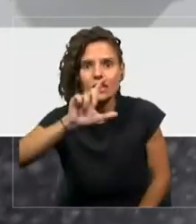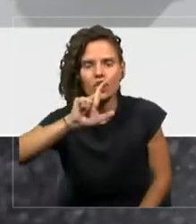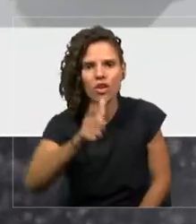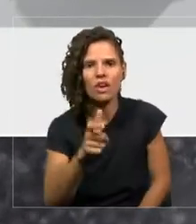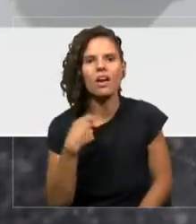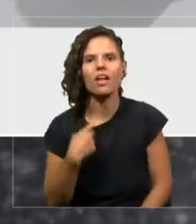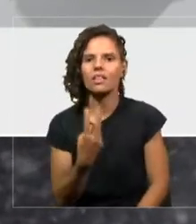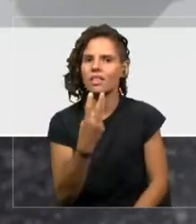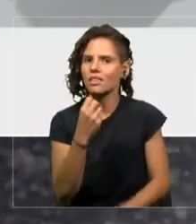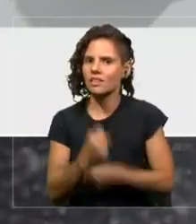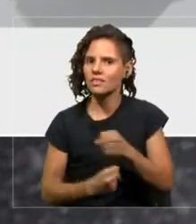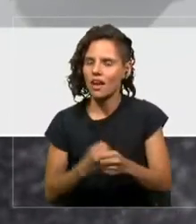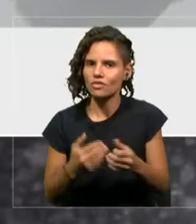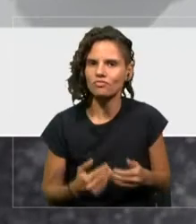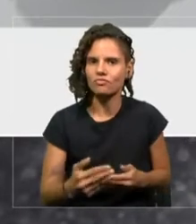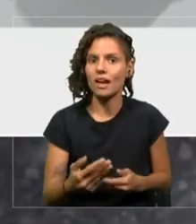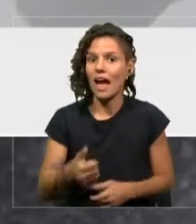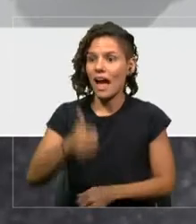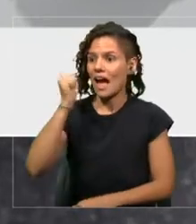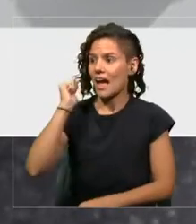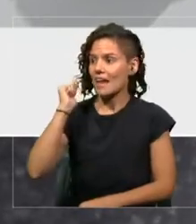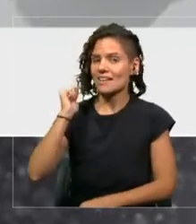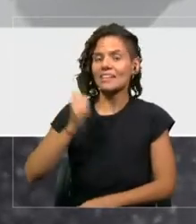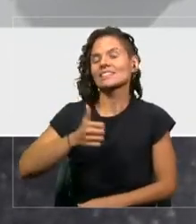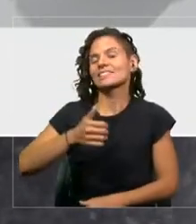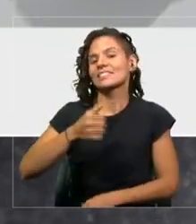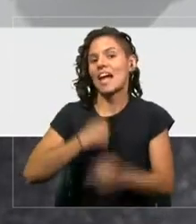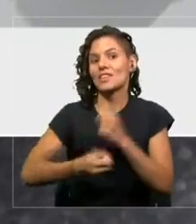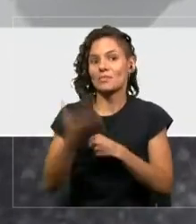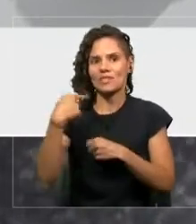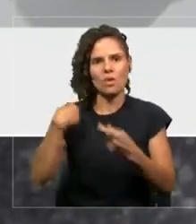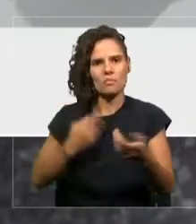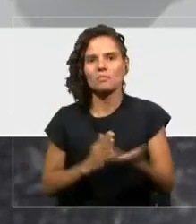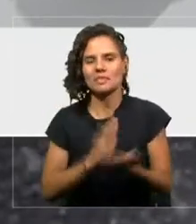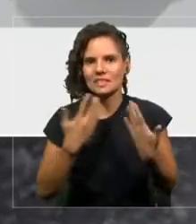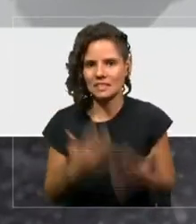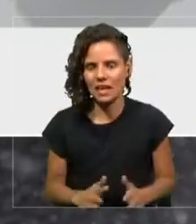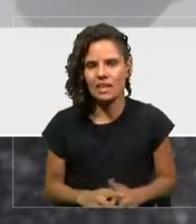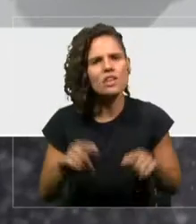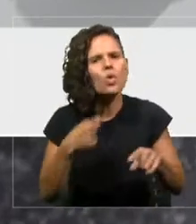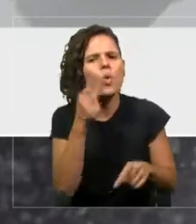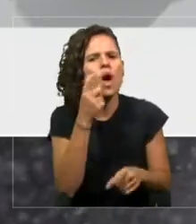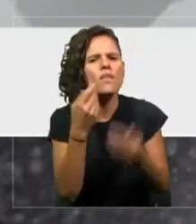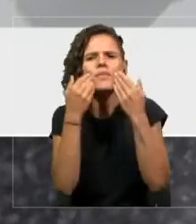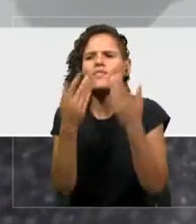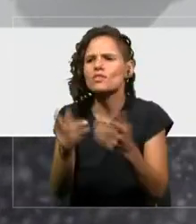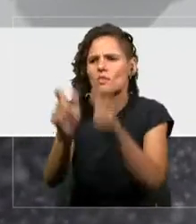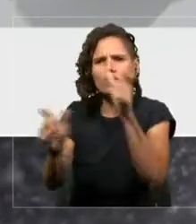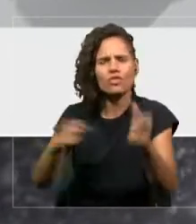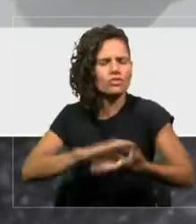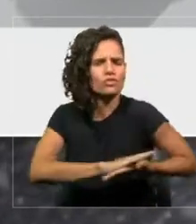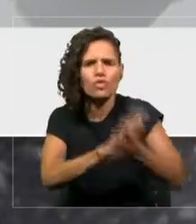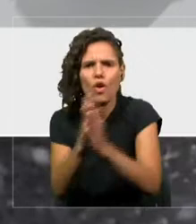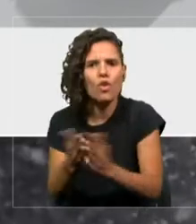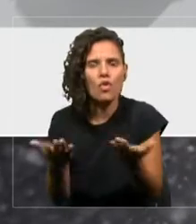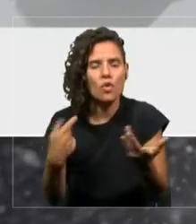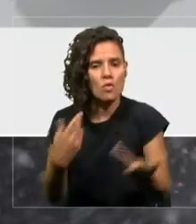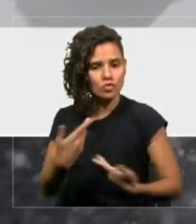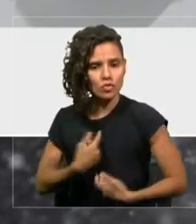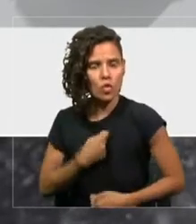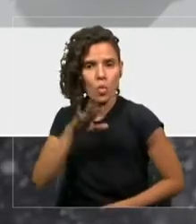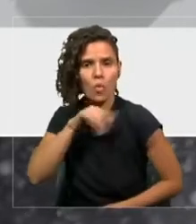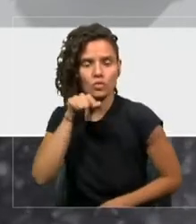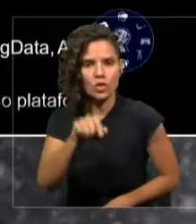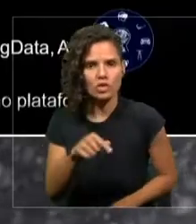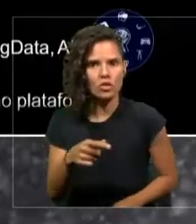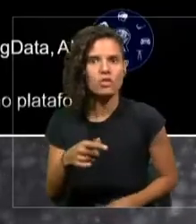empezamos el año pasado. ¿Y esto qué va a traer? ¿Qué beneficios a cada uno de nosotros como usuarios si es que estamos preparados